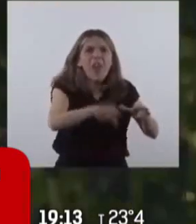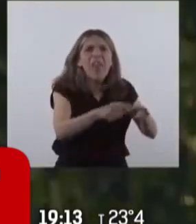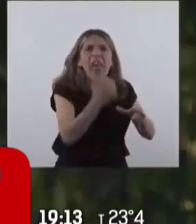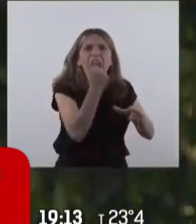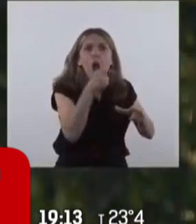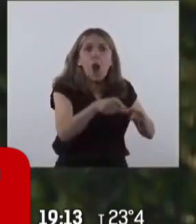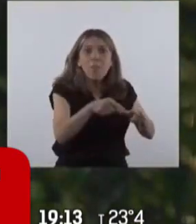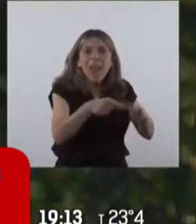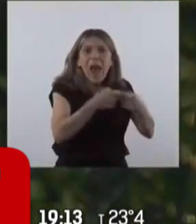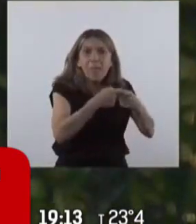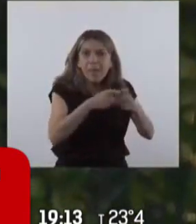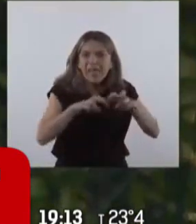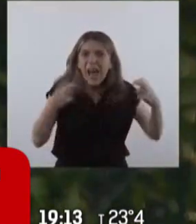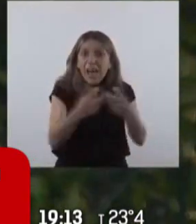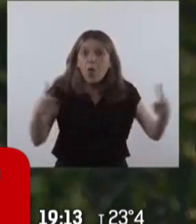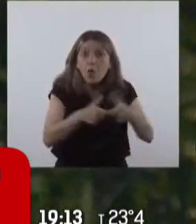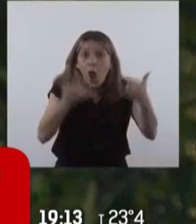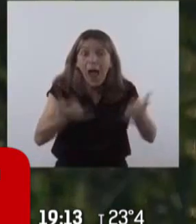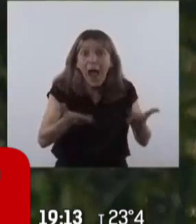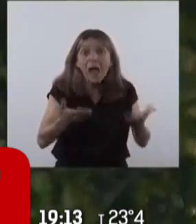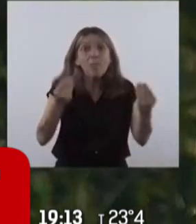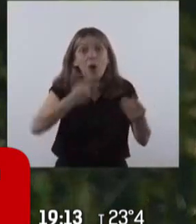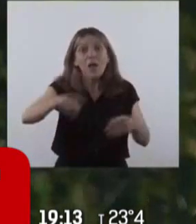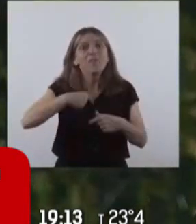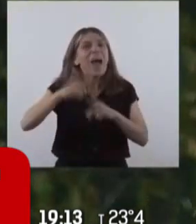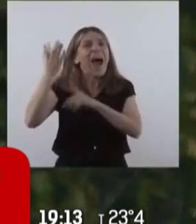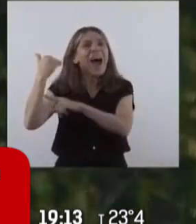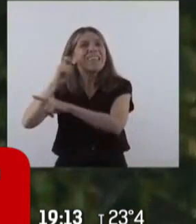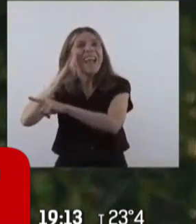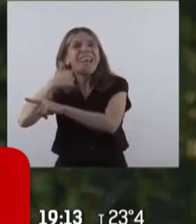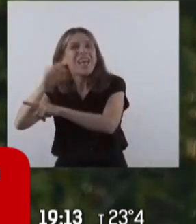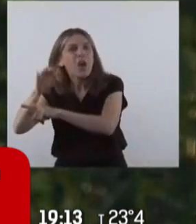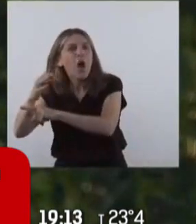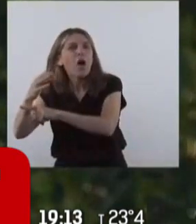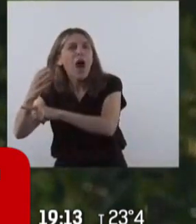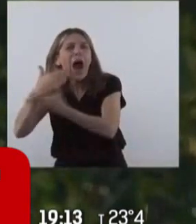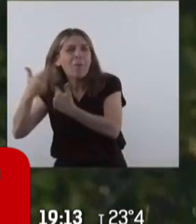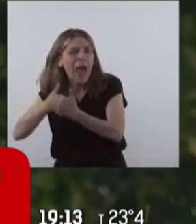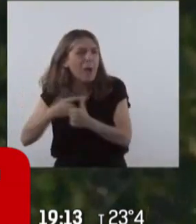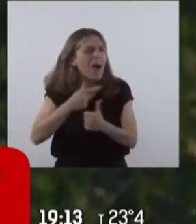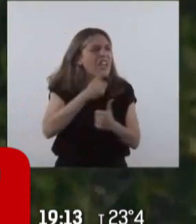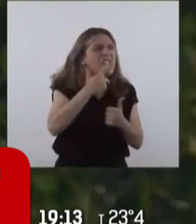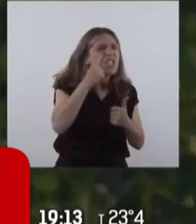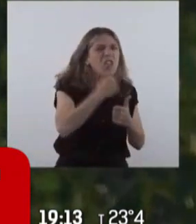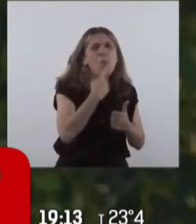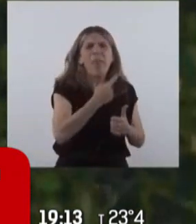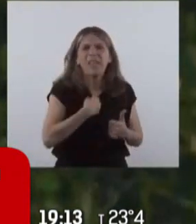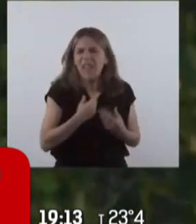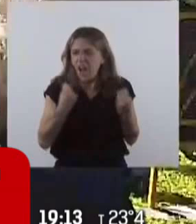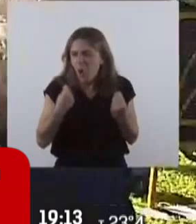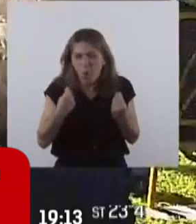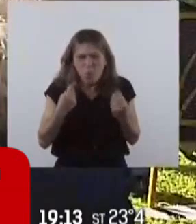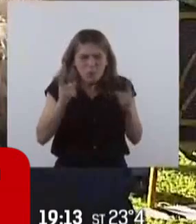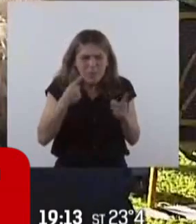formal. Porque si había algo que me costaba entender cuando el gringo me hablaba o cuando el chino me hablaba era, ¿y dónde meto esto que vos llamás economía